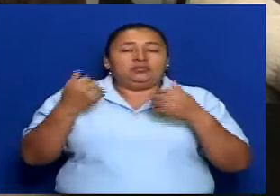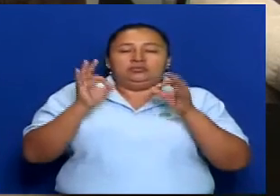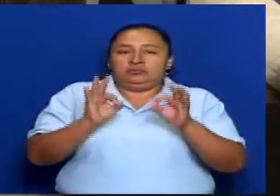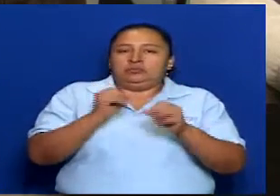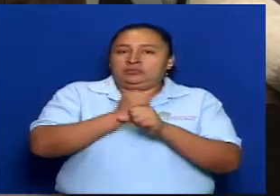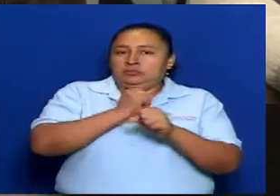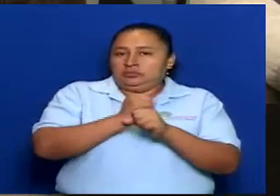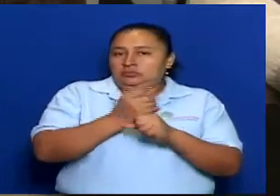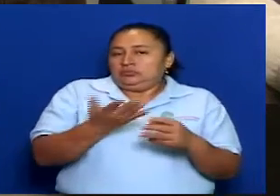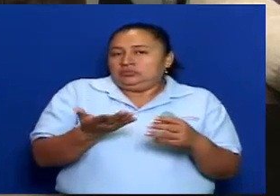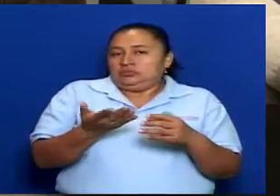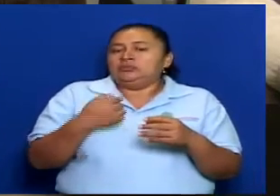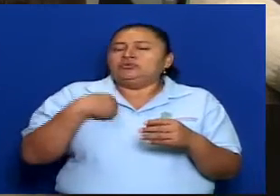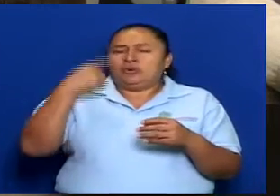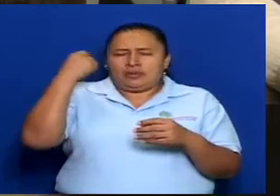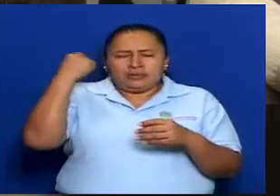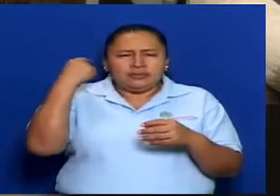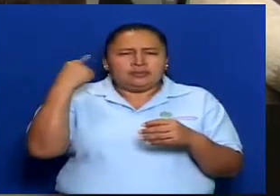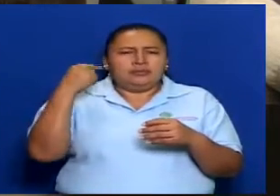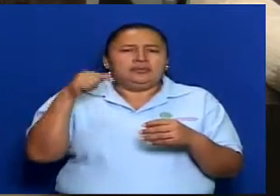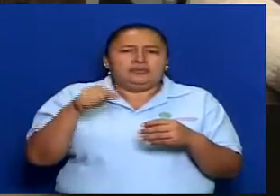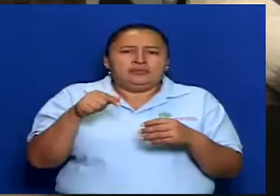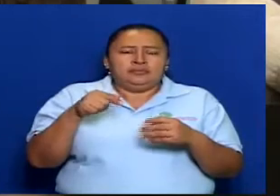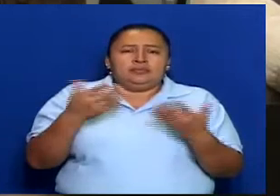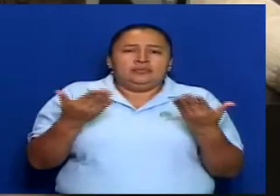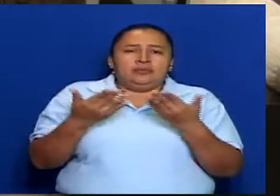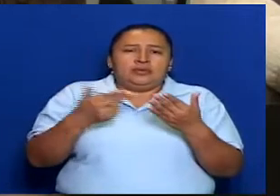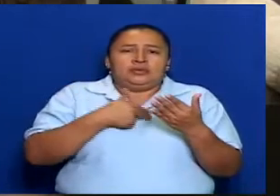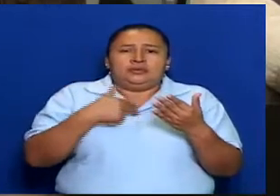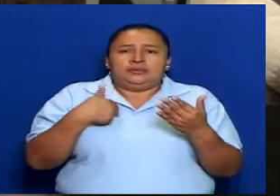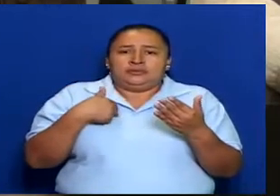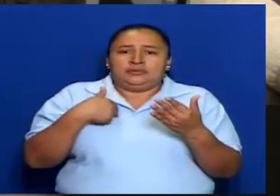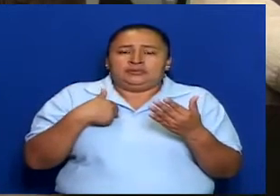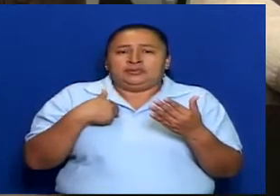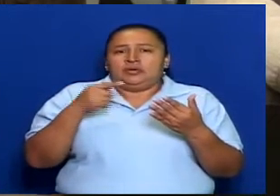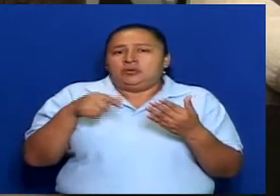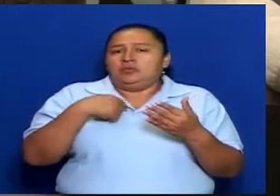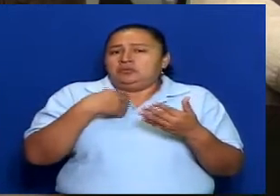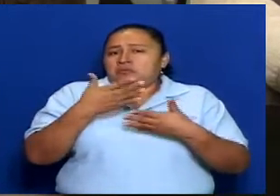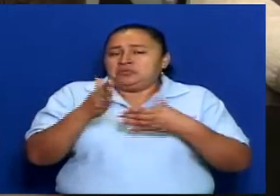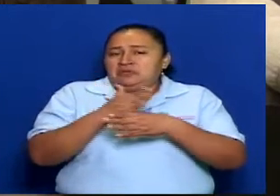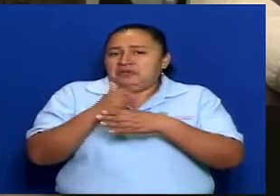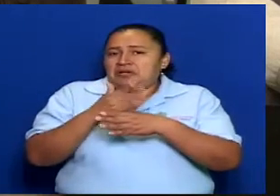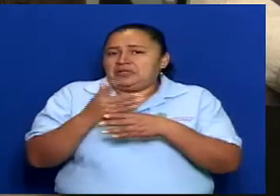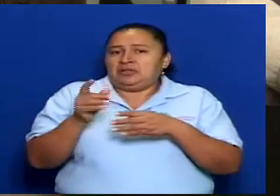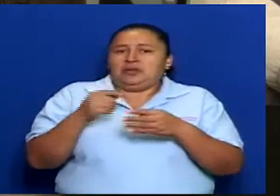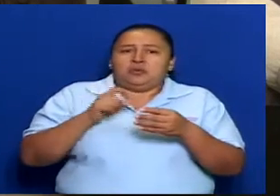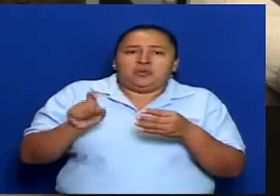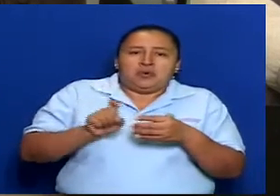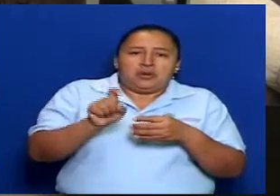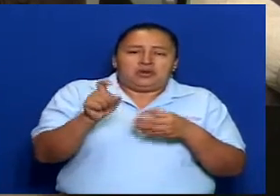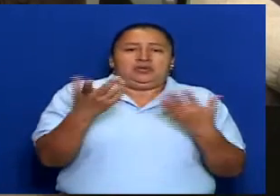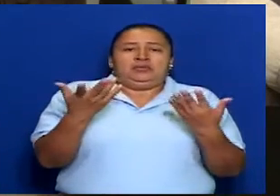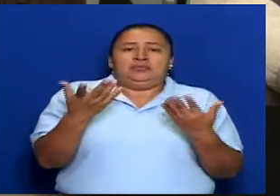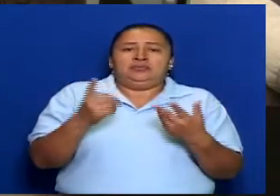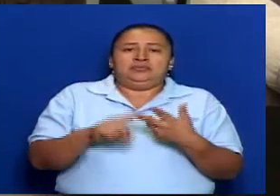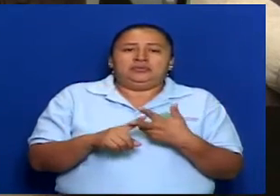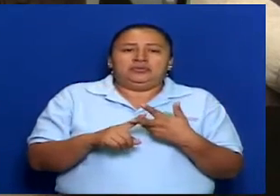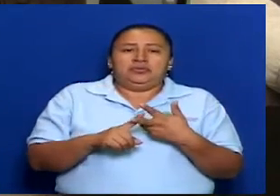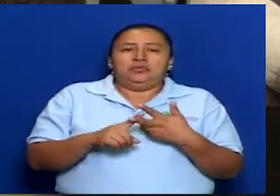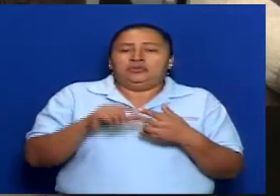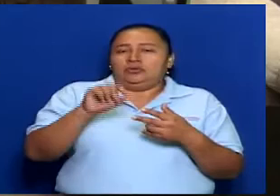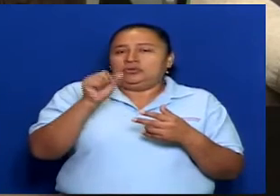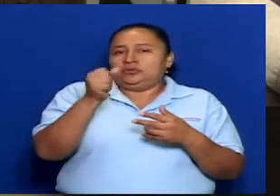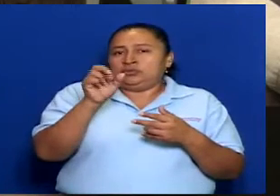entendido que se le donó cómo hacer un sitio web, su correo electrónico, un